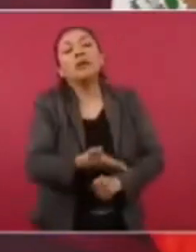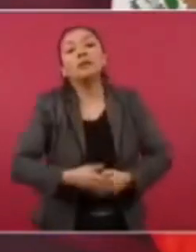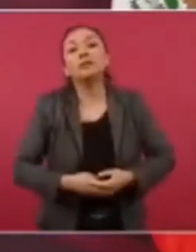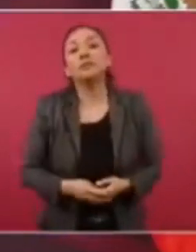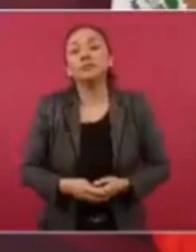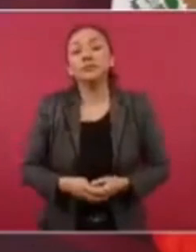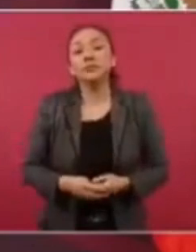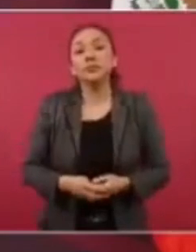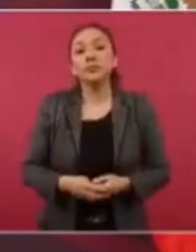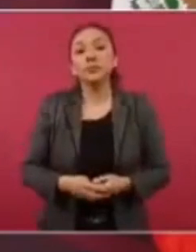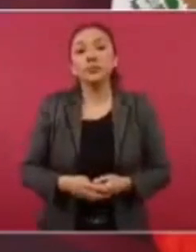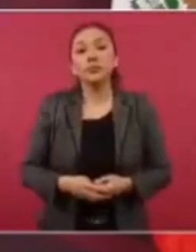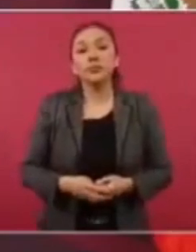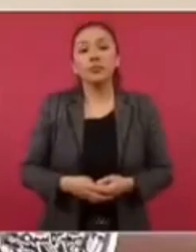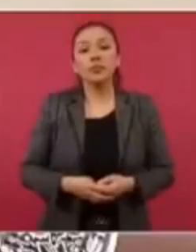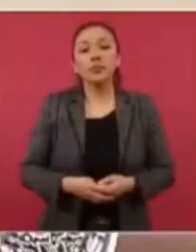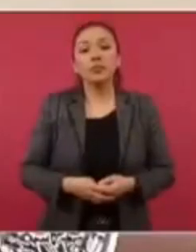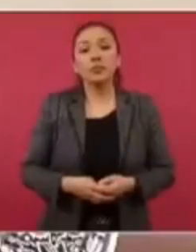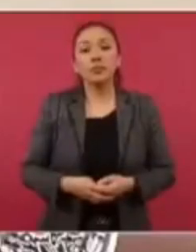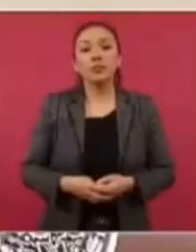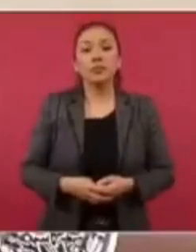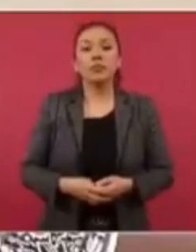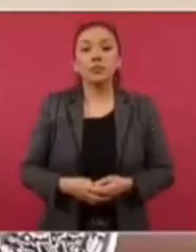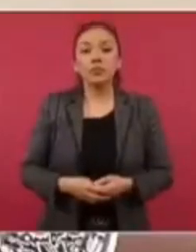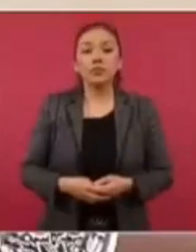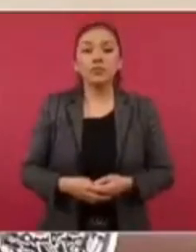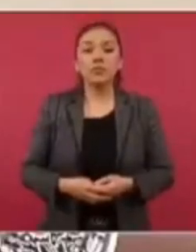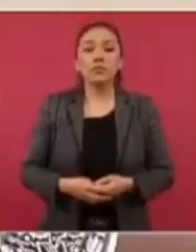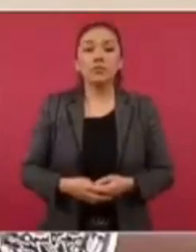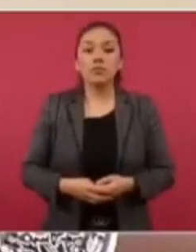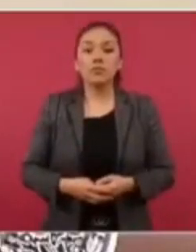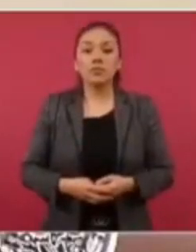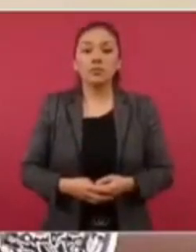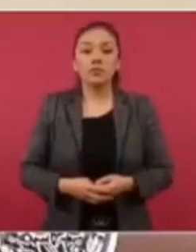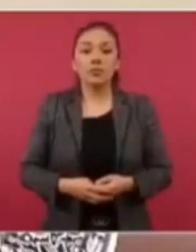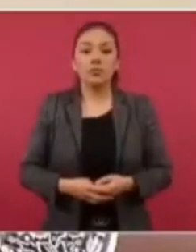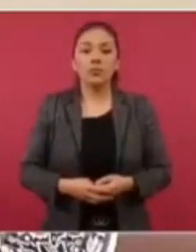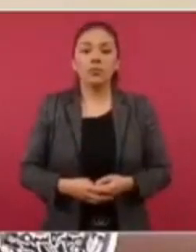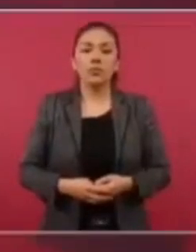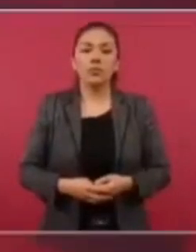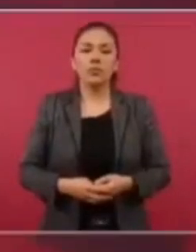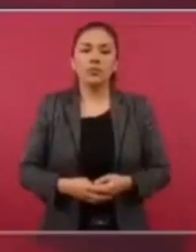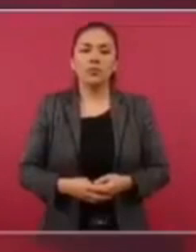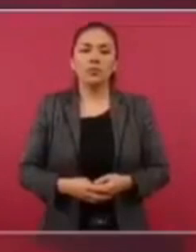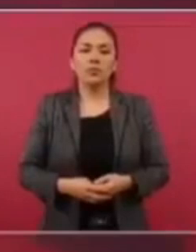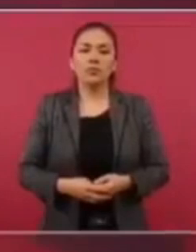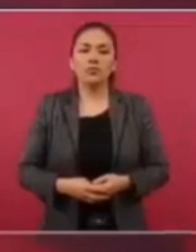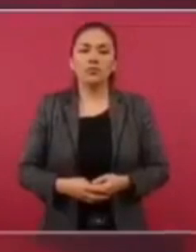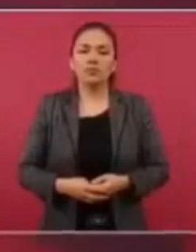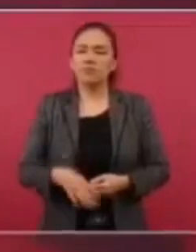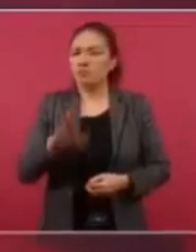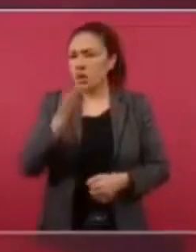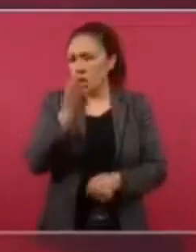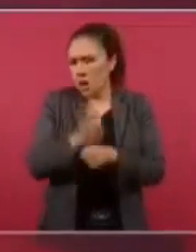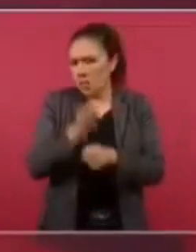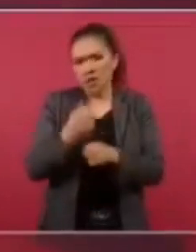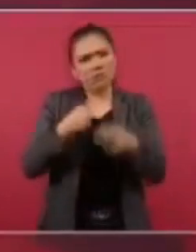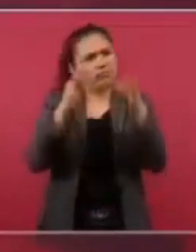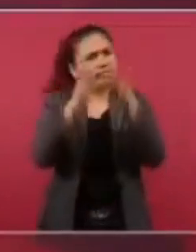Y de una vez les comento